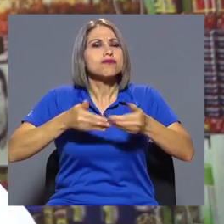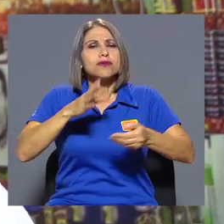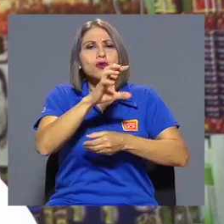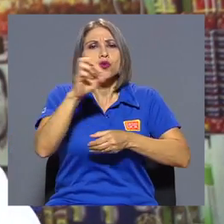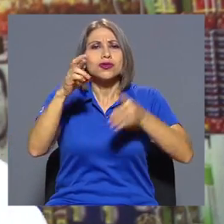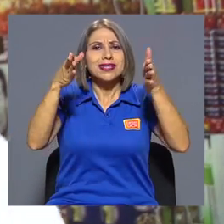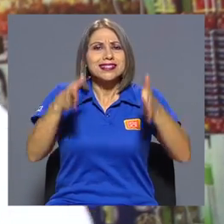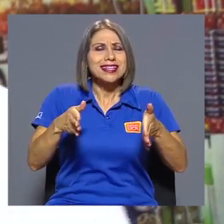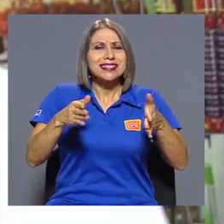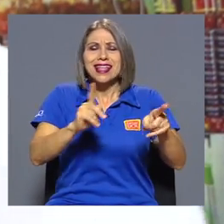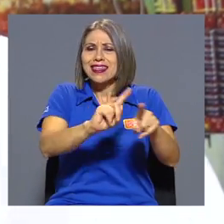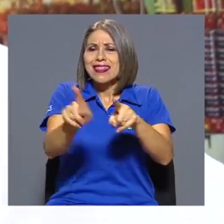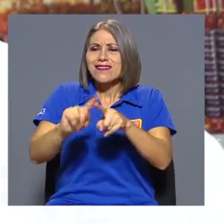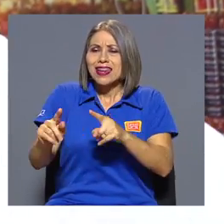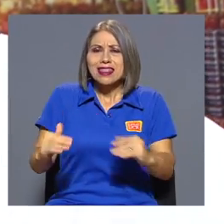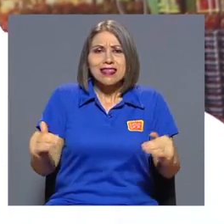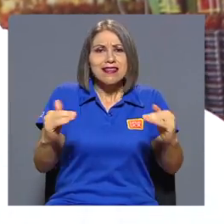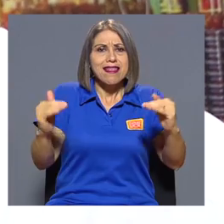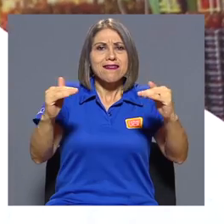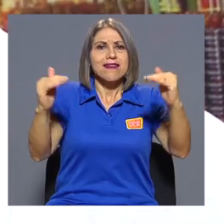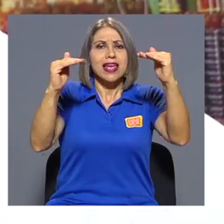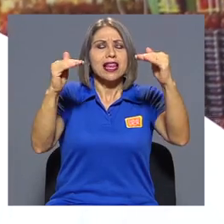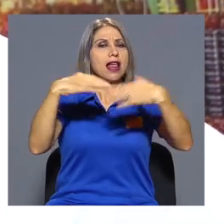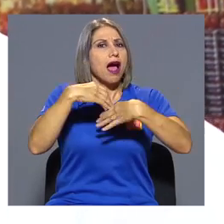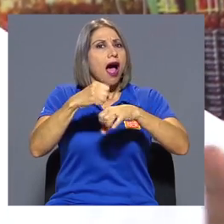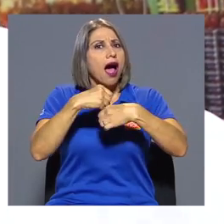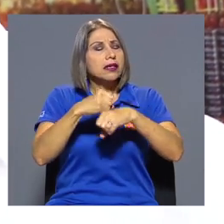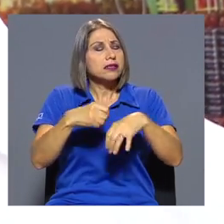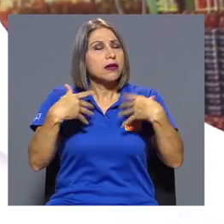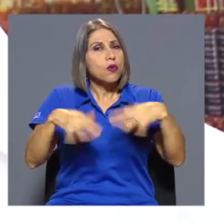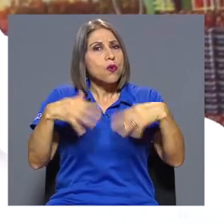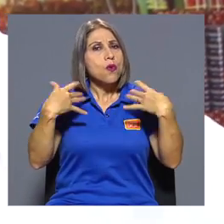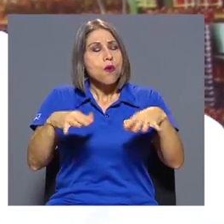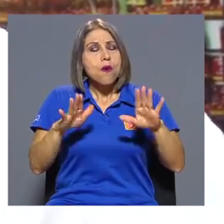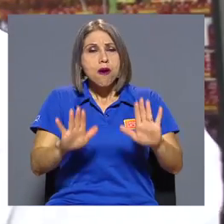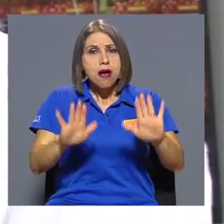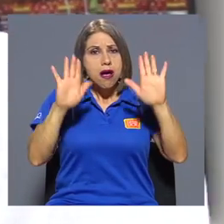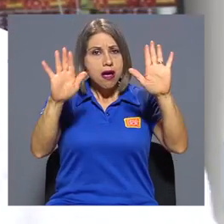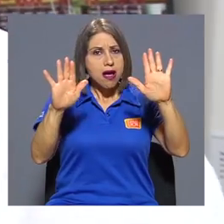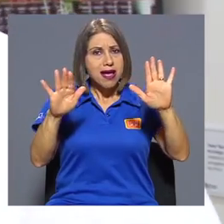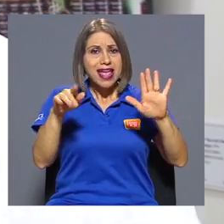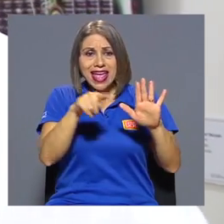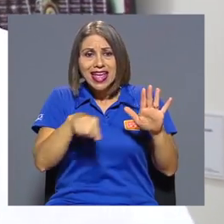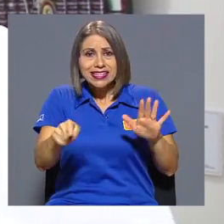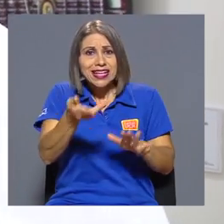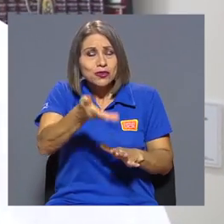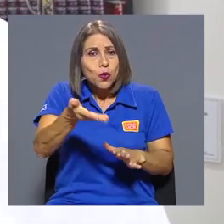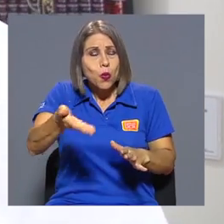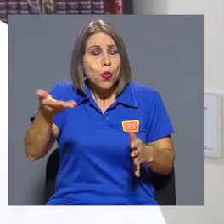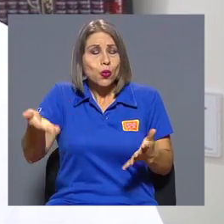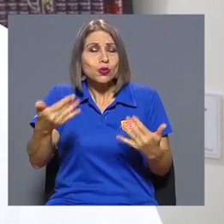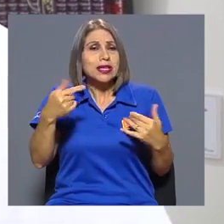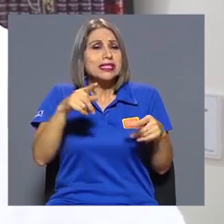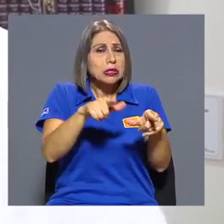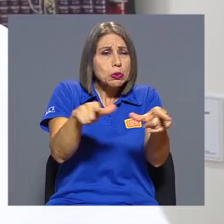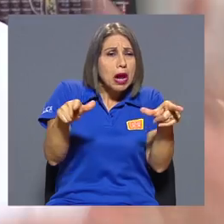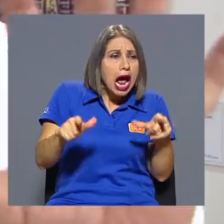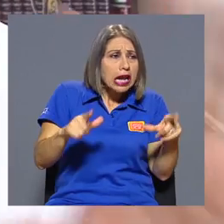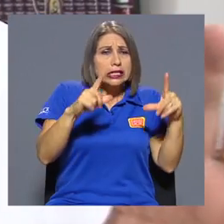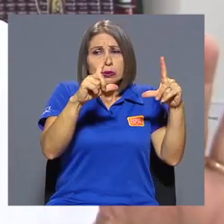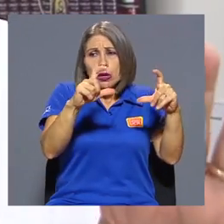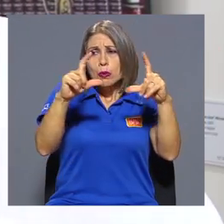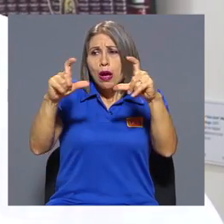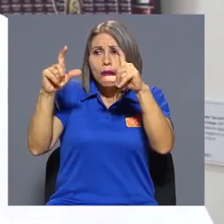nivel hacen maravillas y en esas maravillas y en rincones que Victoria ha querido